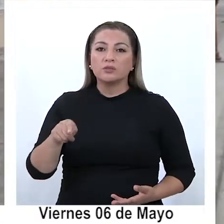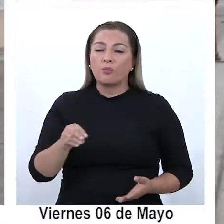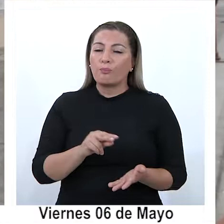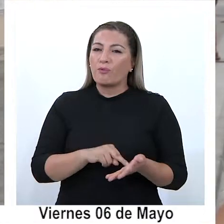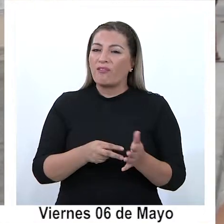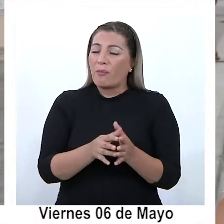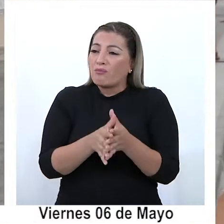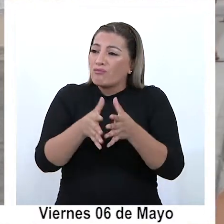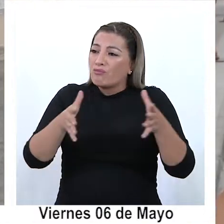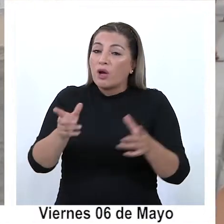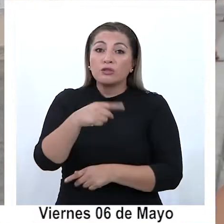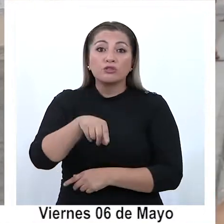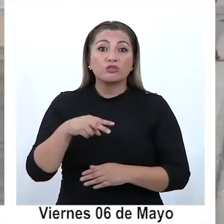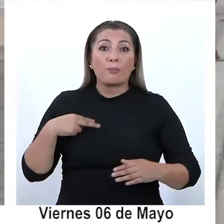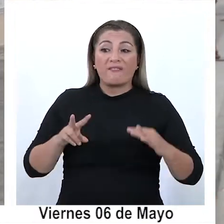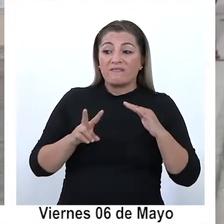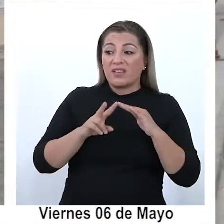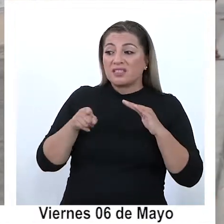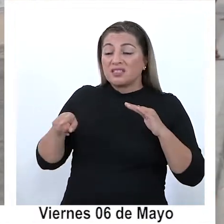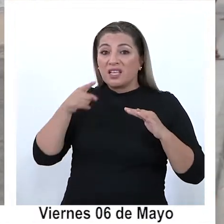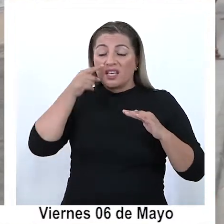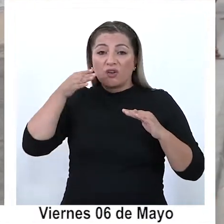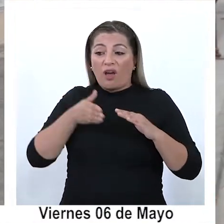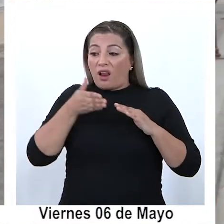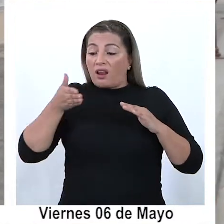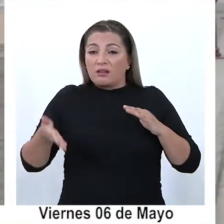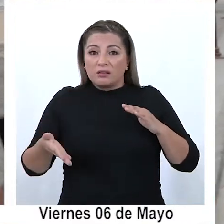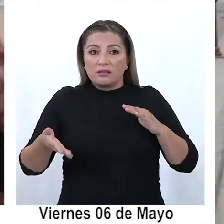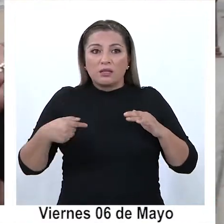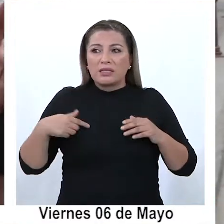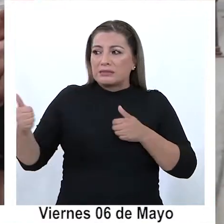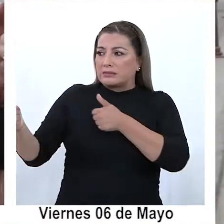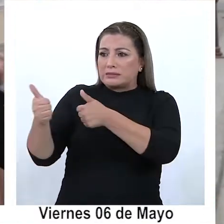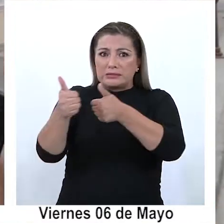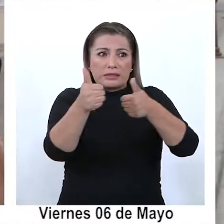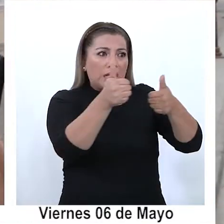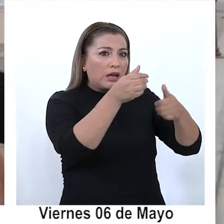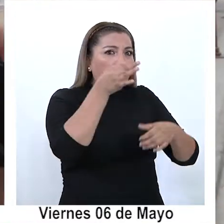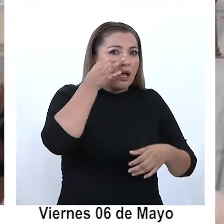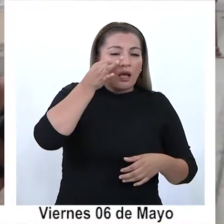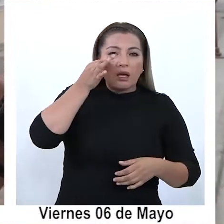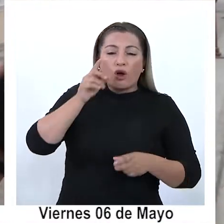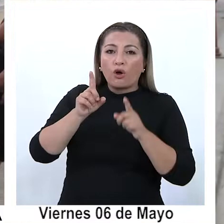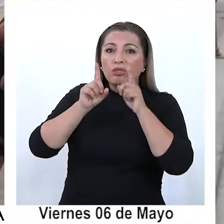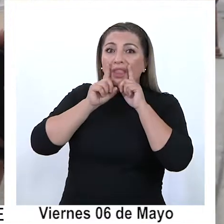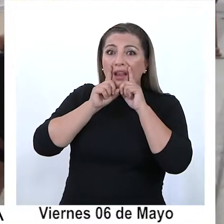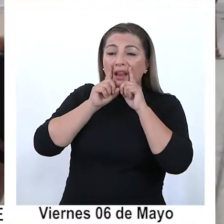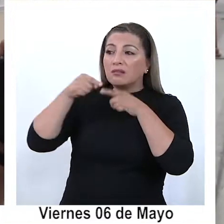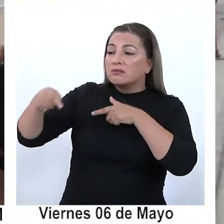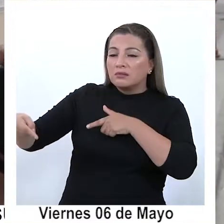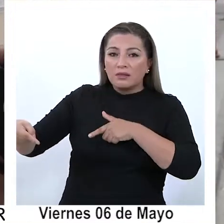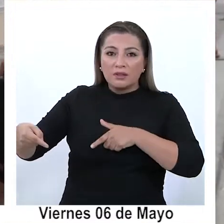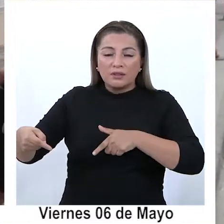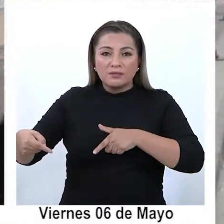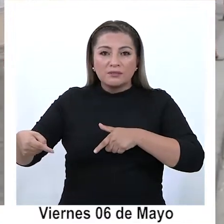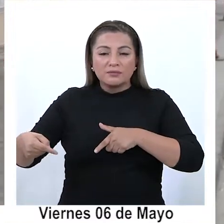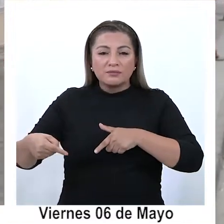porque estamos como vecinos, como vecinos, porque aquí estamos rodeados, como tú puedes apreciar, de hoteles, de